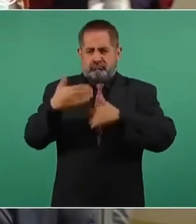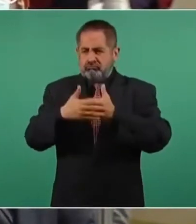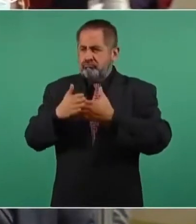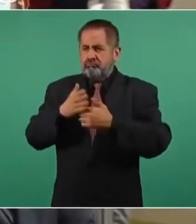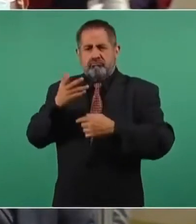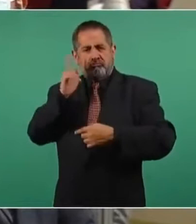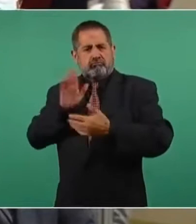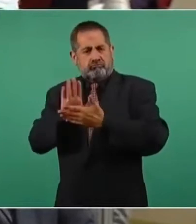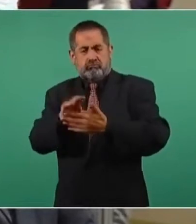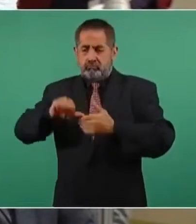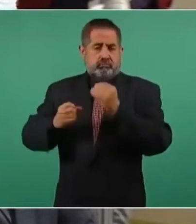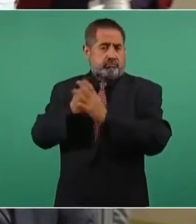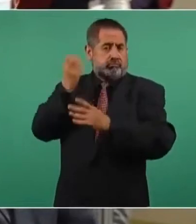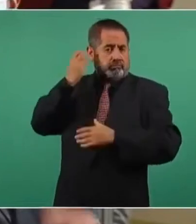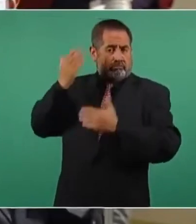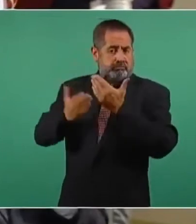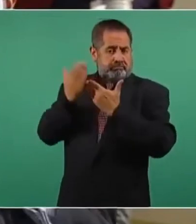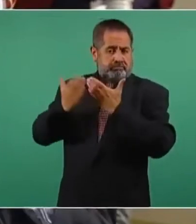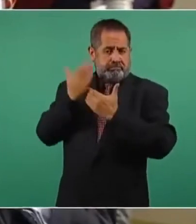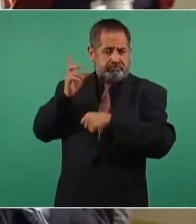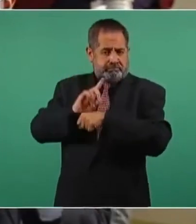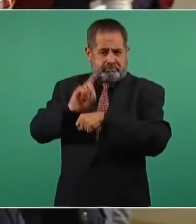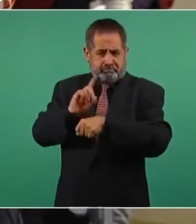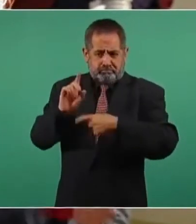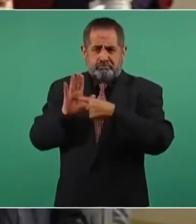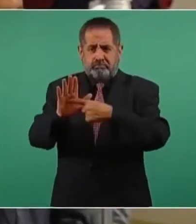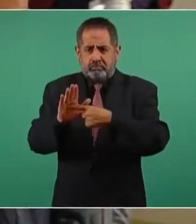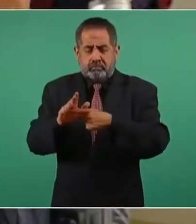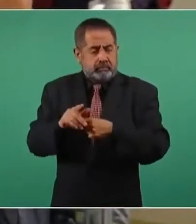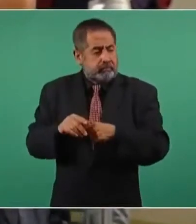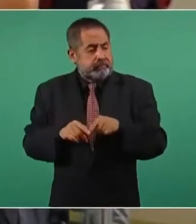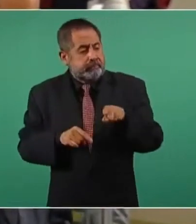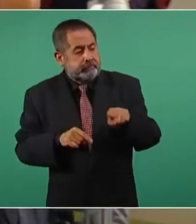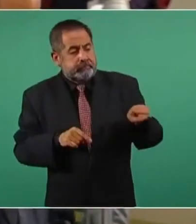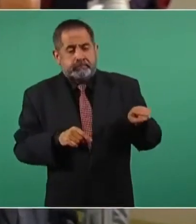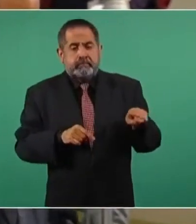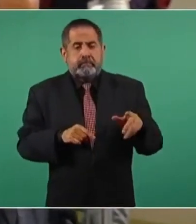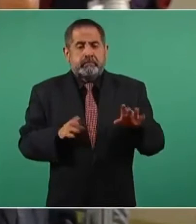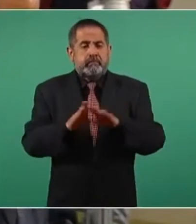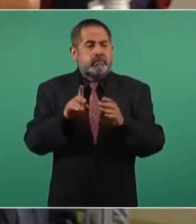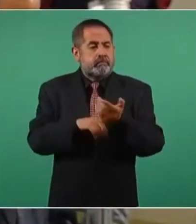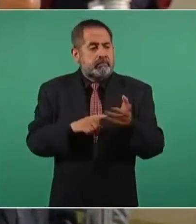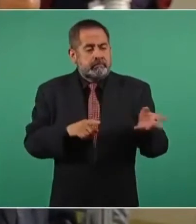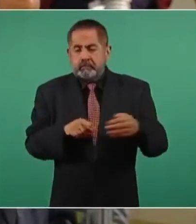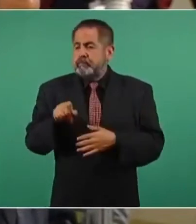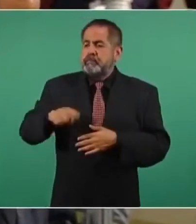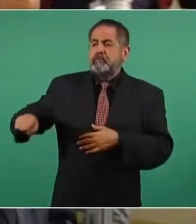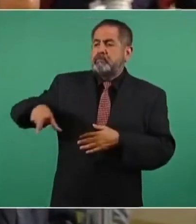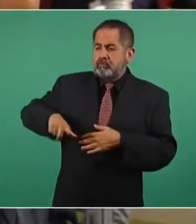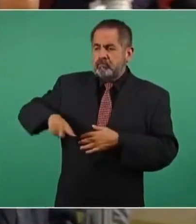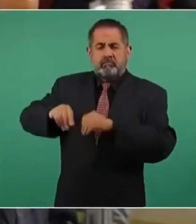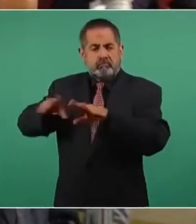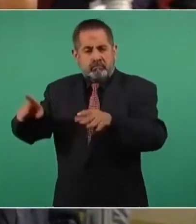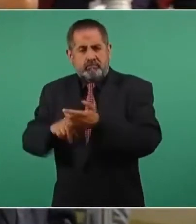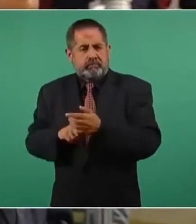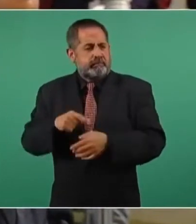cuentas de estas mañaneras pero ahí están a su alcance los medios públicos del Estado también los